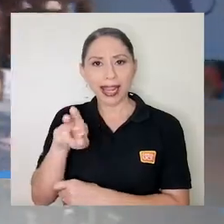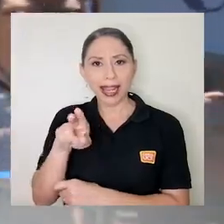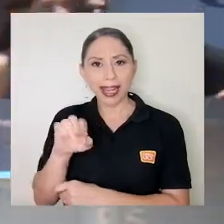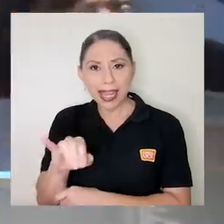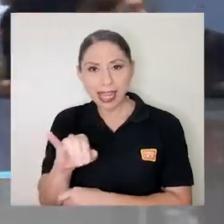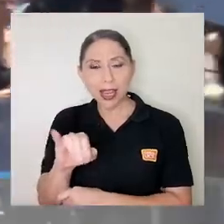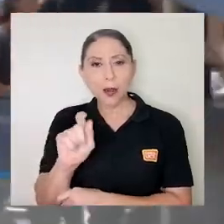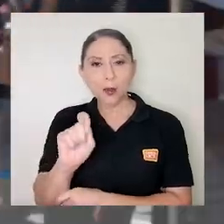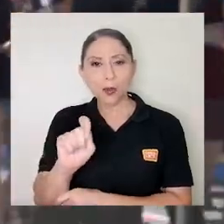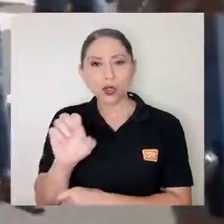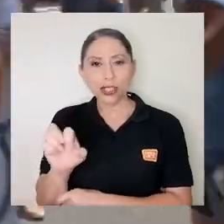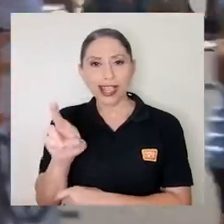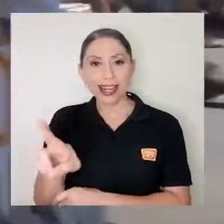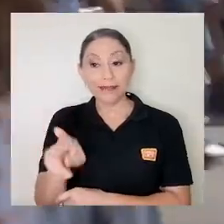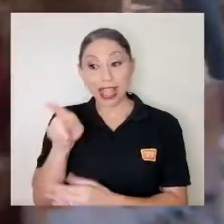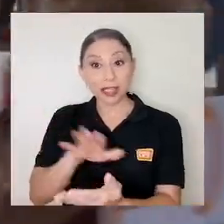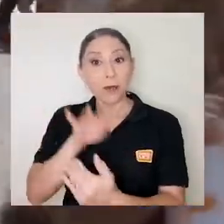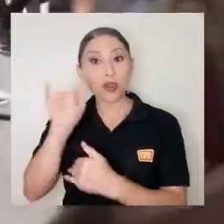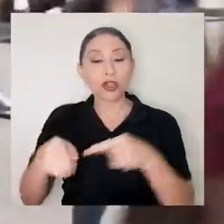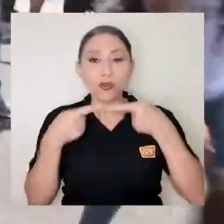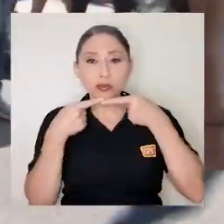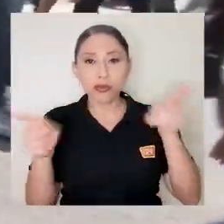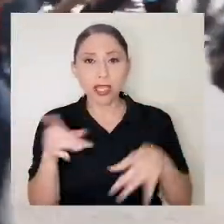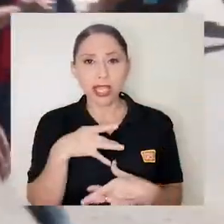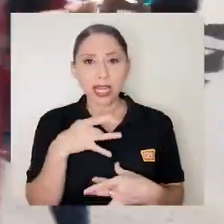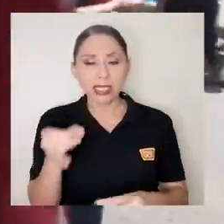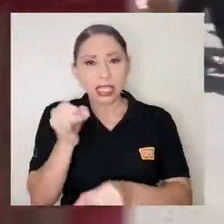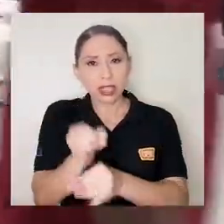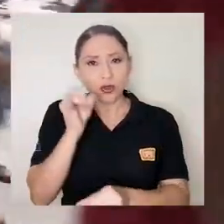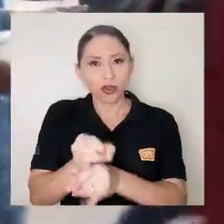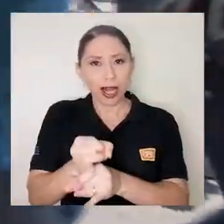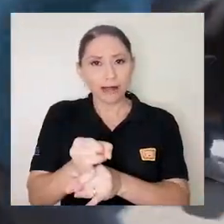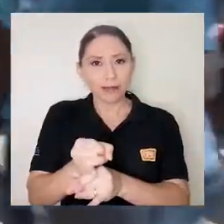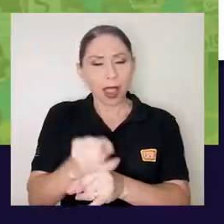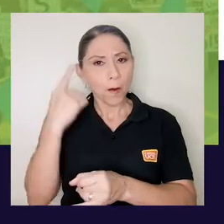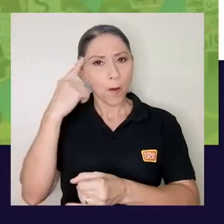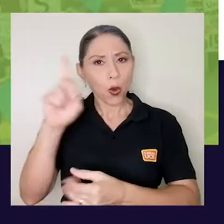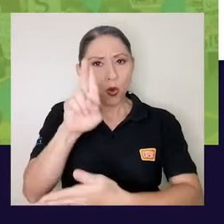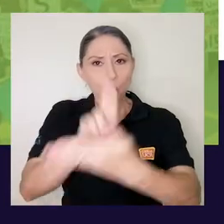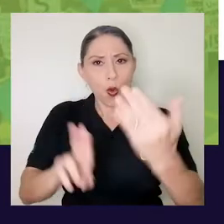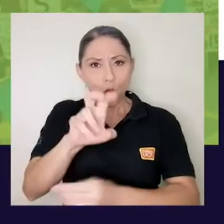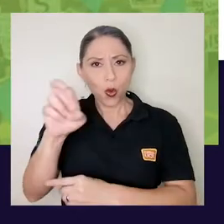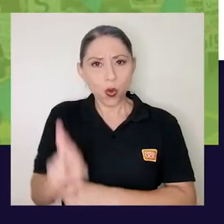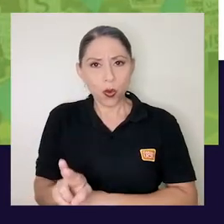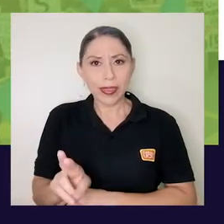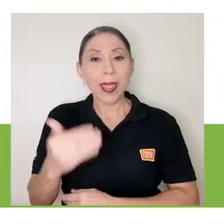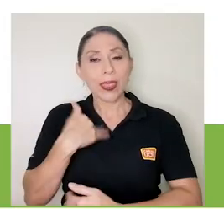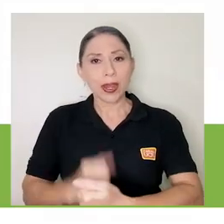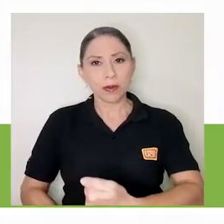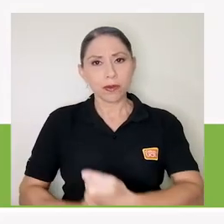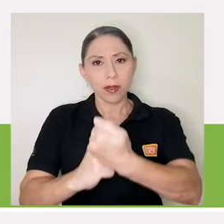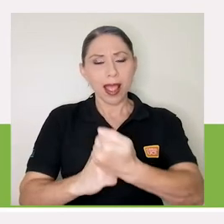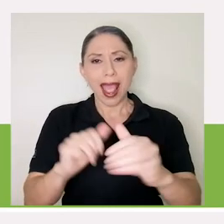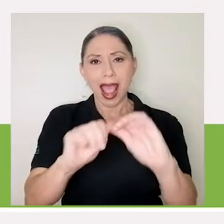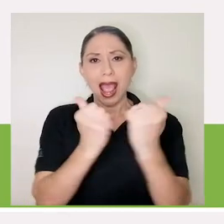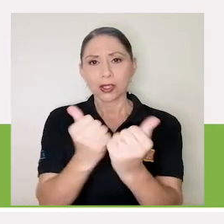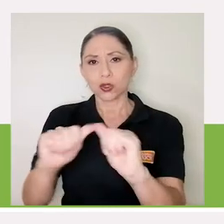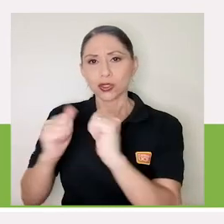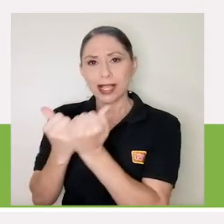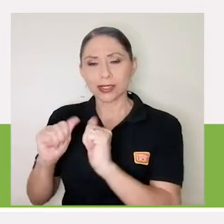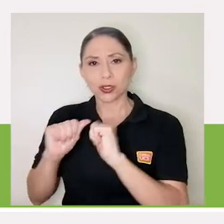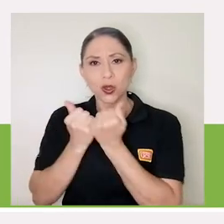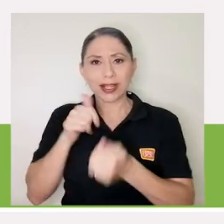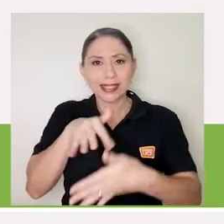El proyecto fue declarado de interés institucional por la UCR y ha contado con el respaldo de asociaciones